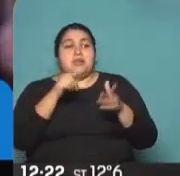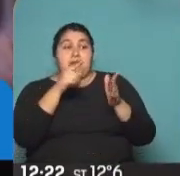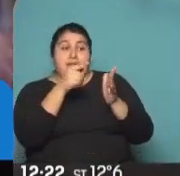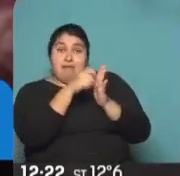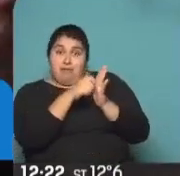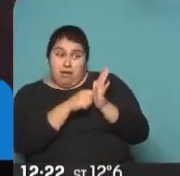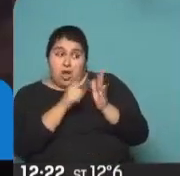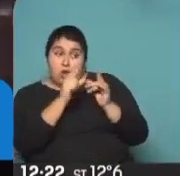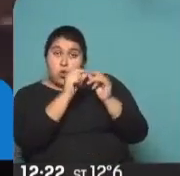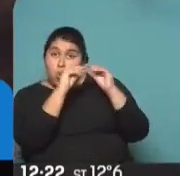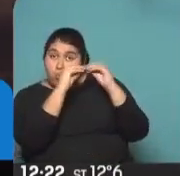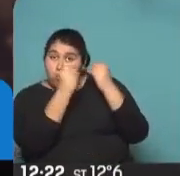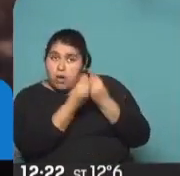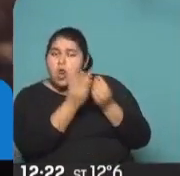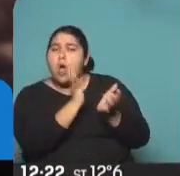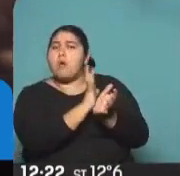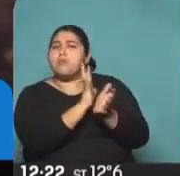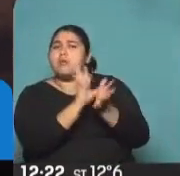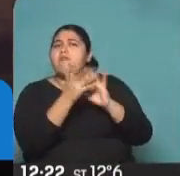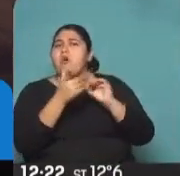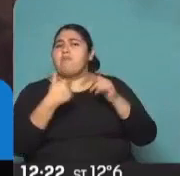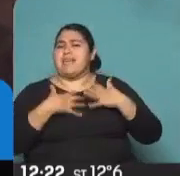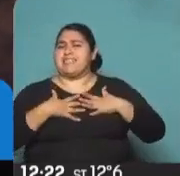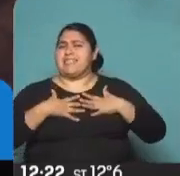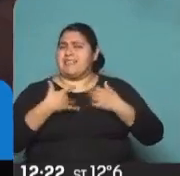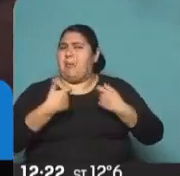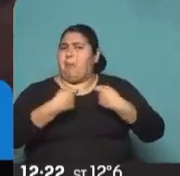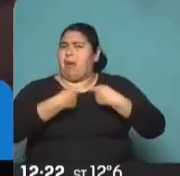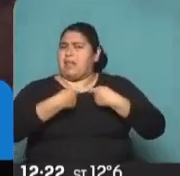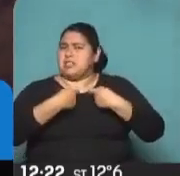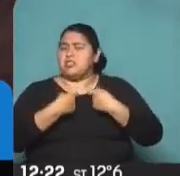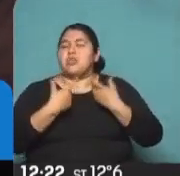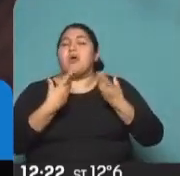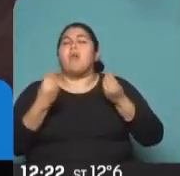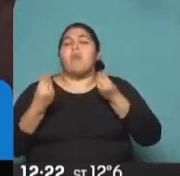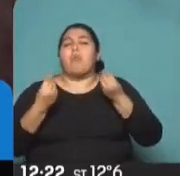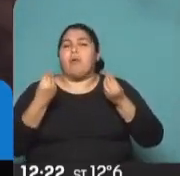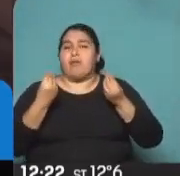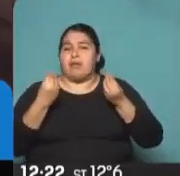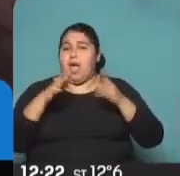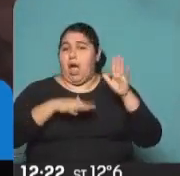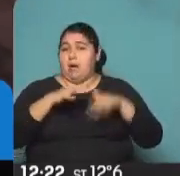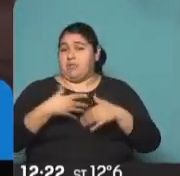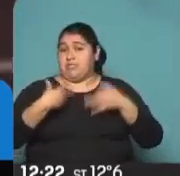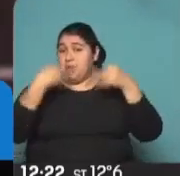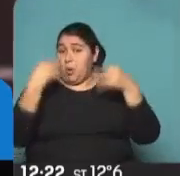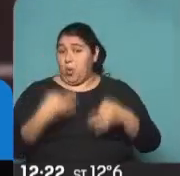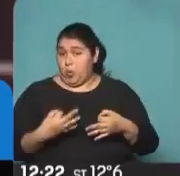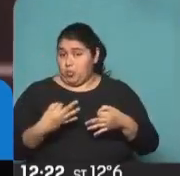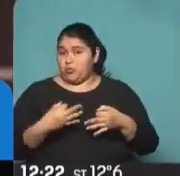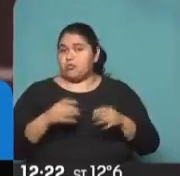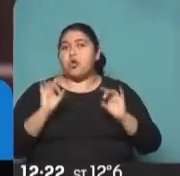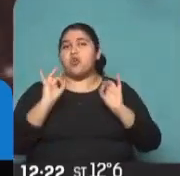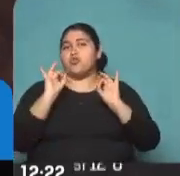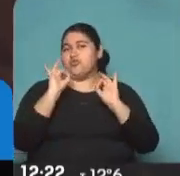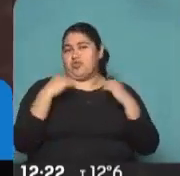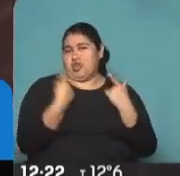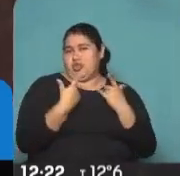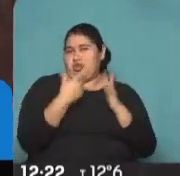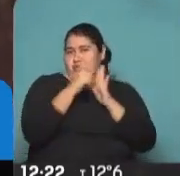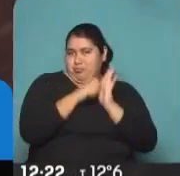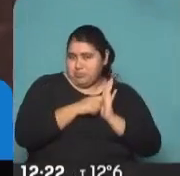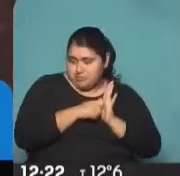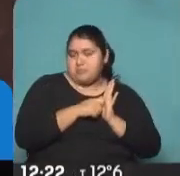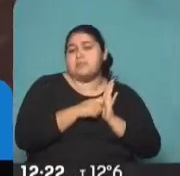los números. Yo creo que, más allá de, al menos en nuestro caso, solamente en